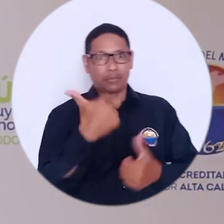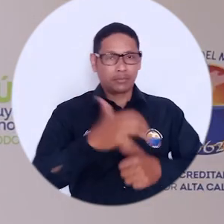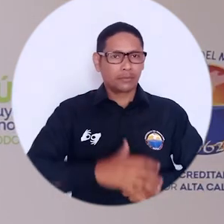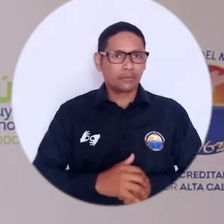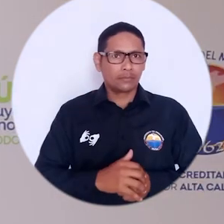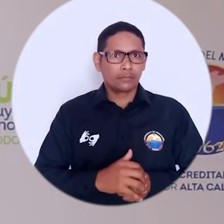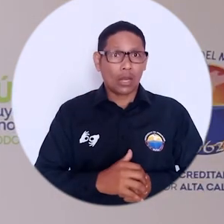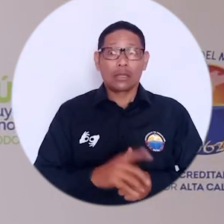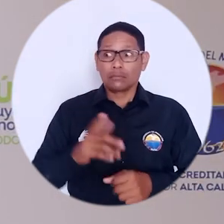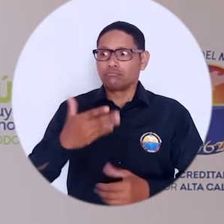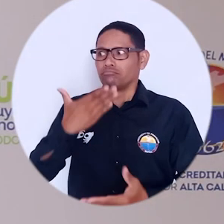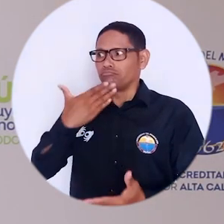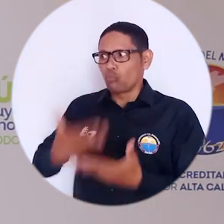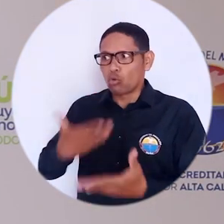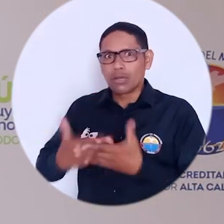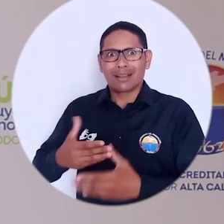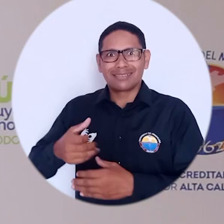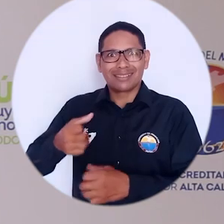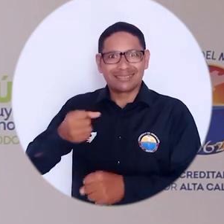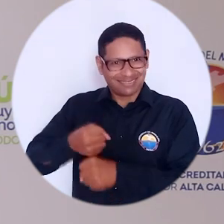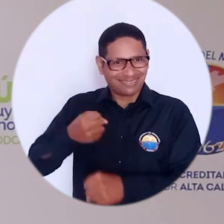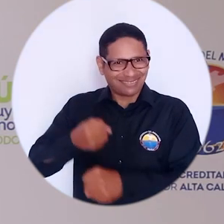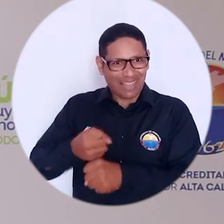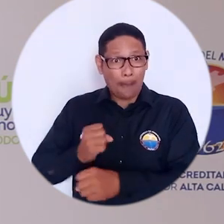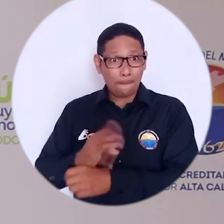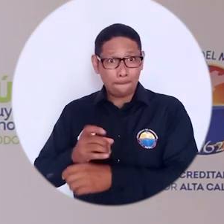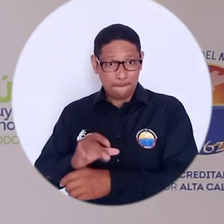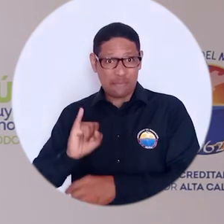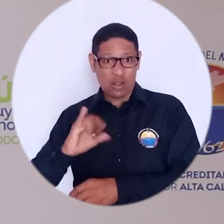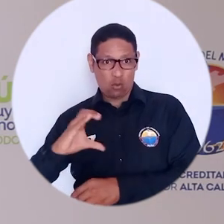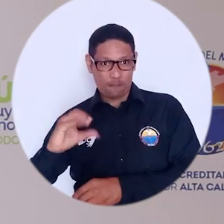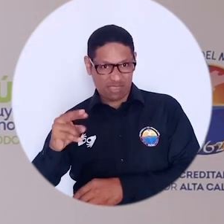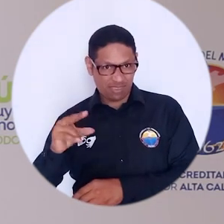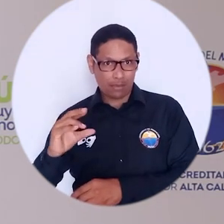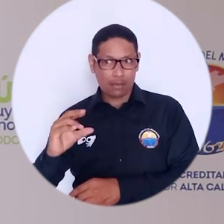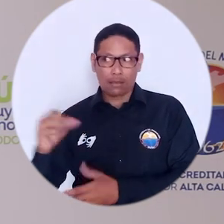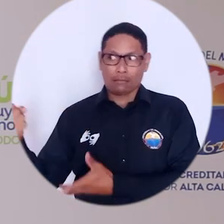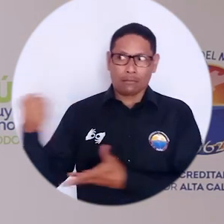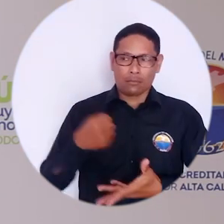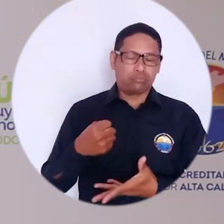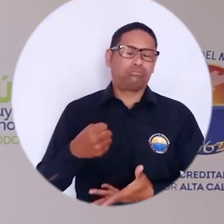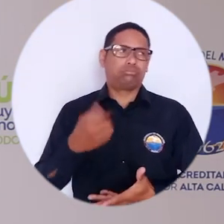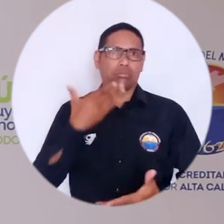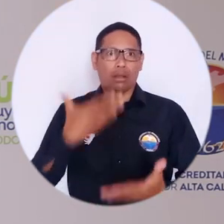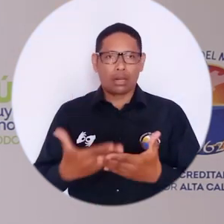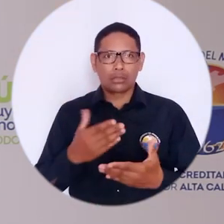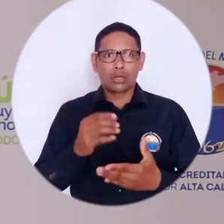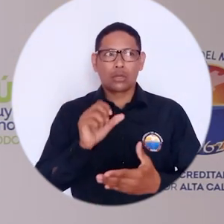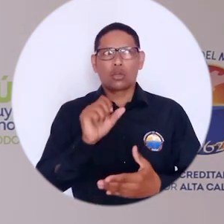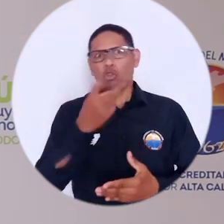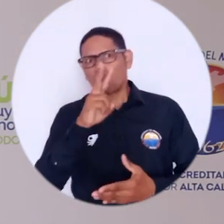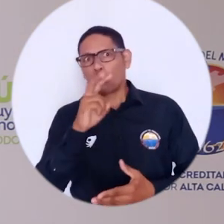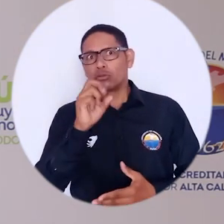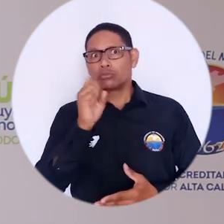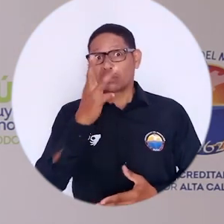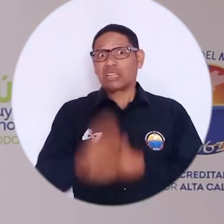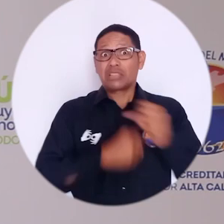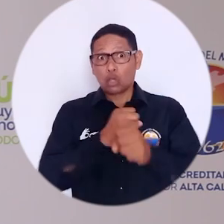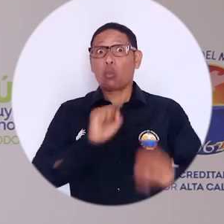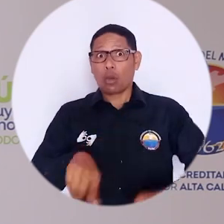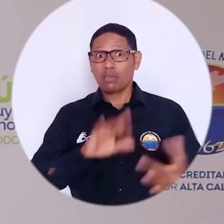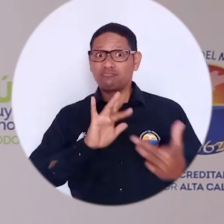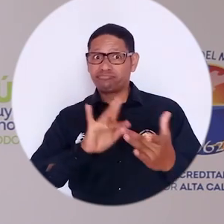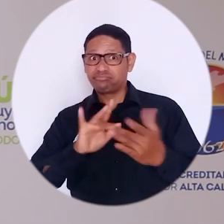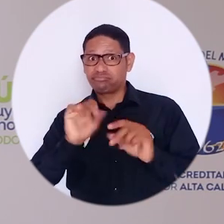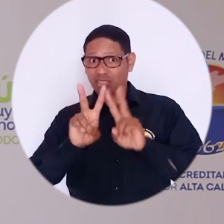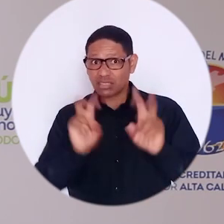Colombia en el BIP que este aporte de 11 mil dólares nos va a permitir garantizar la conectividad por dos, tres años, satelitales, un espacio conjunto que se está